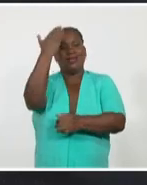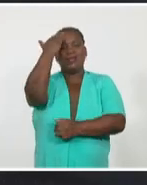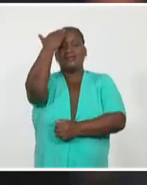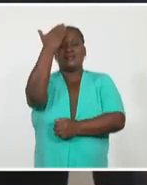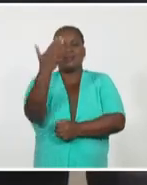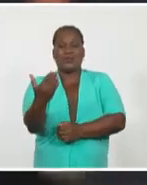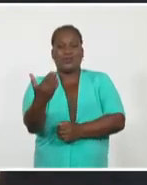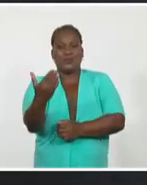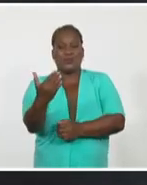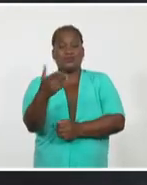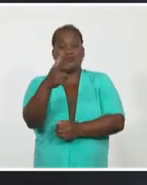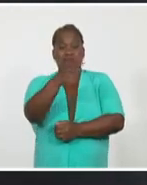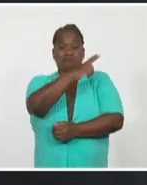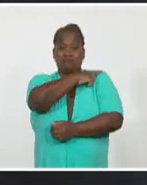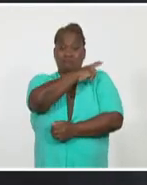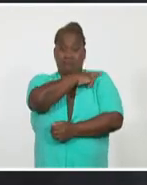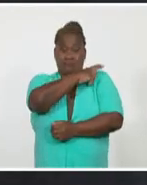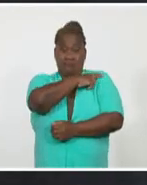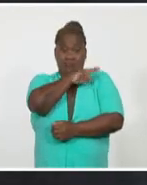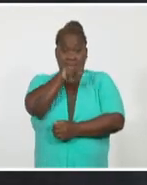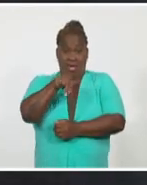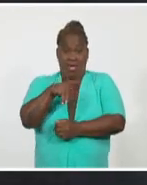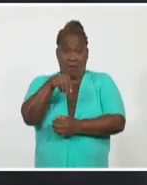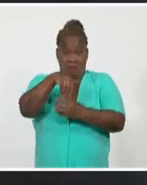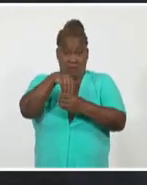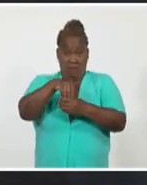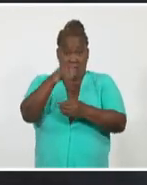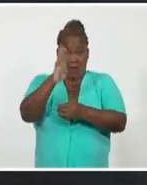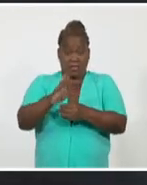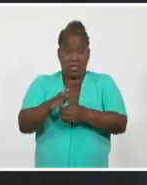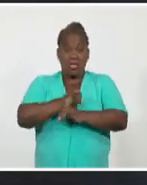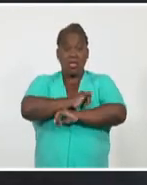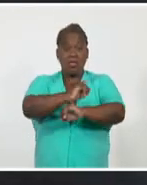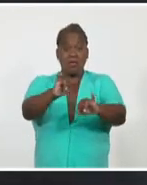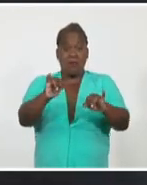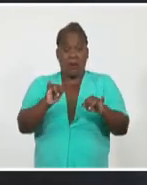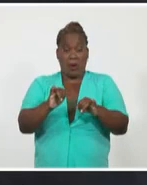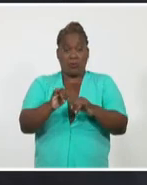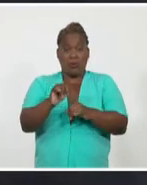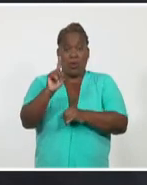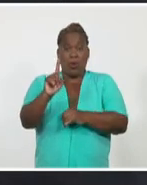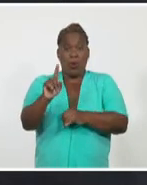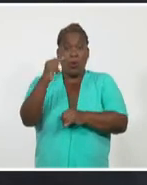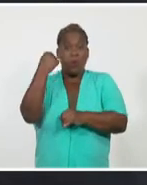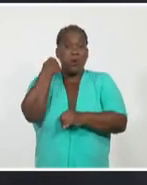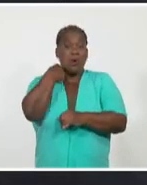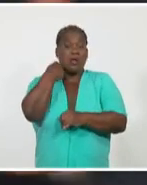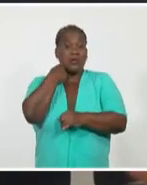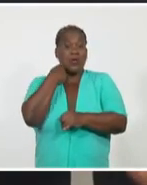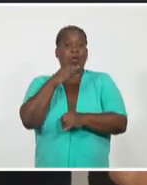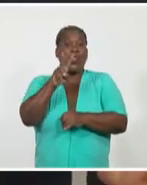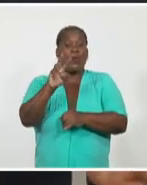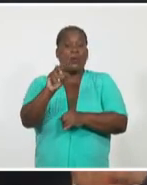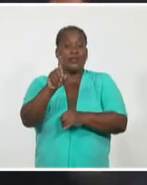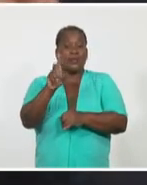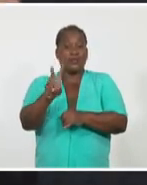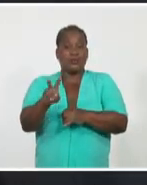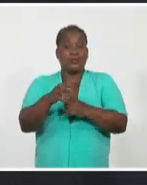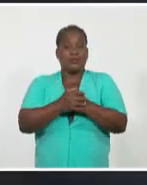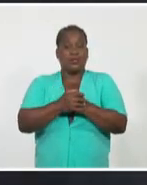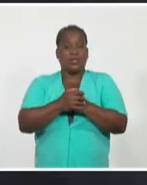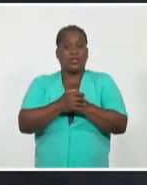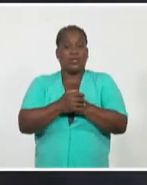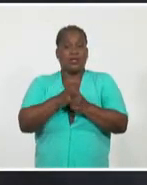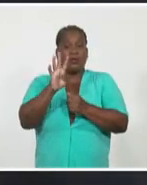Las autoridades sanitarias de Brasil informaron que en lo que va del año 2021, apenas los primeros cuatro